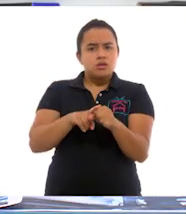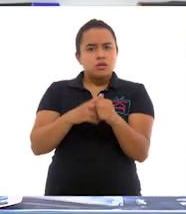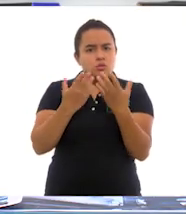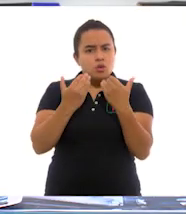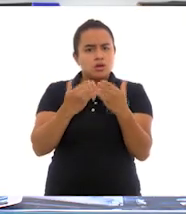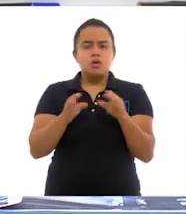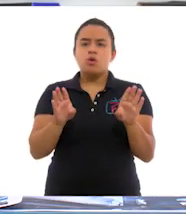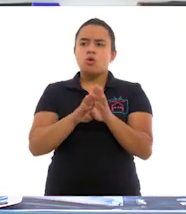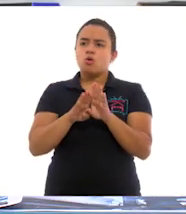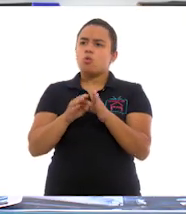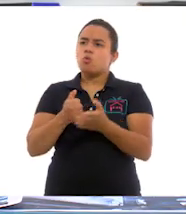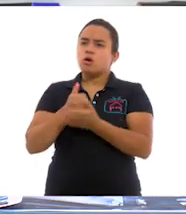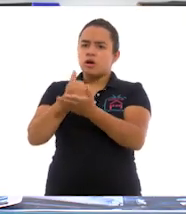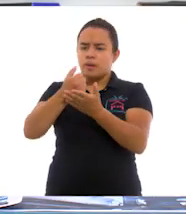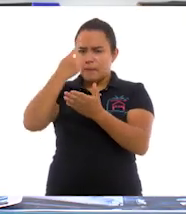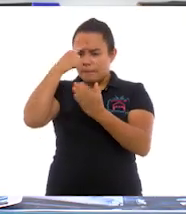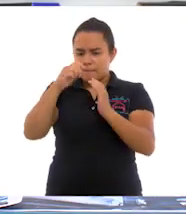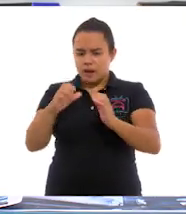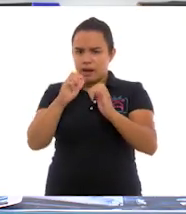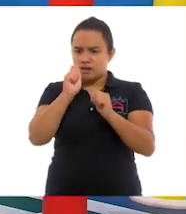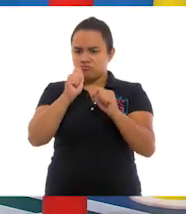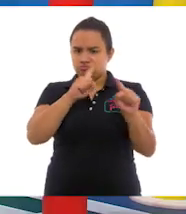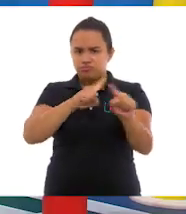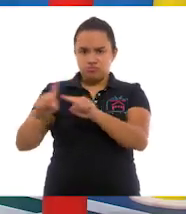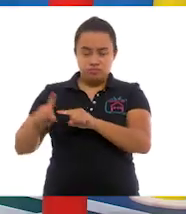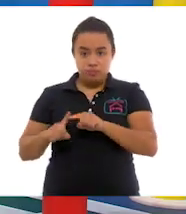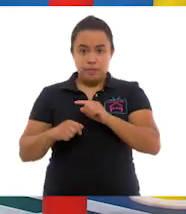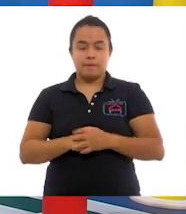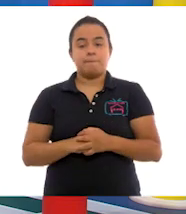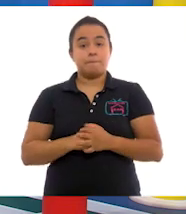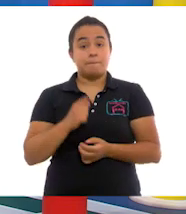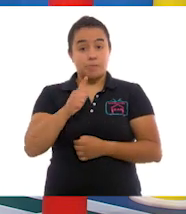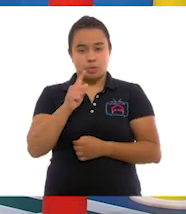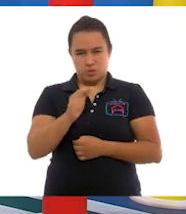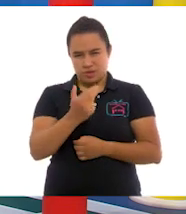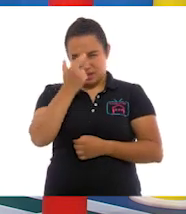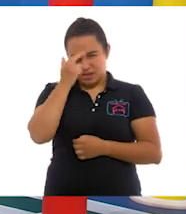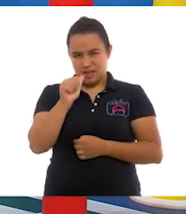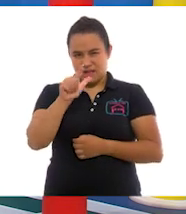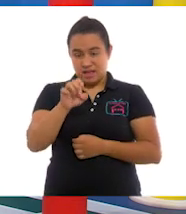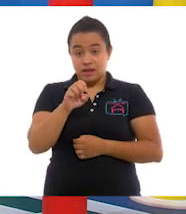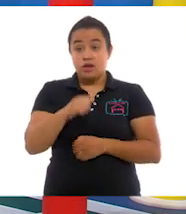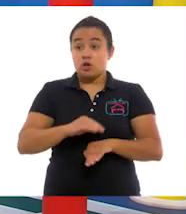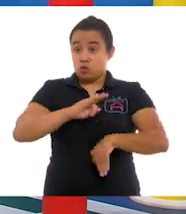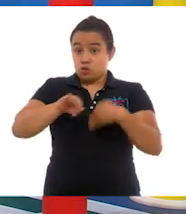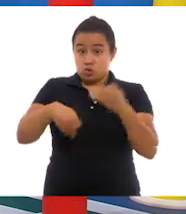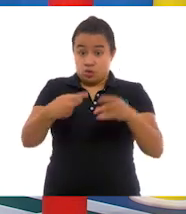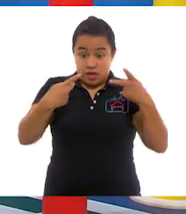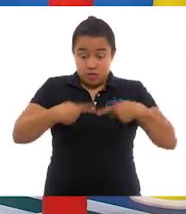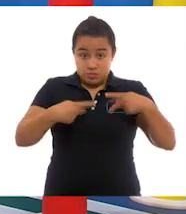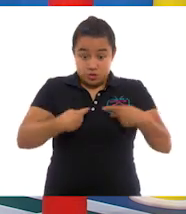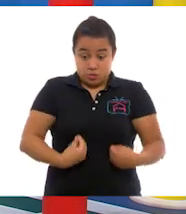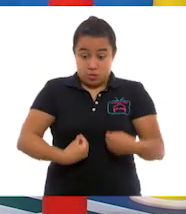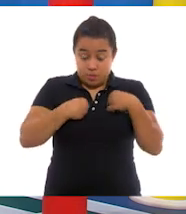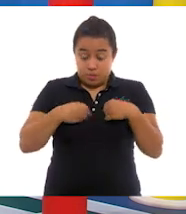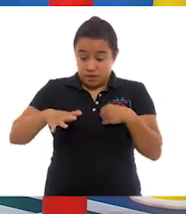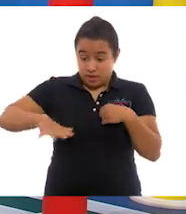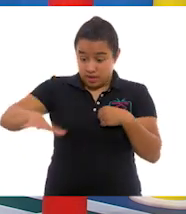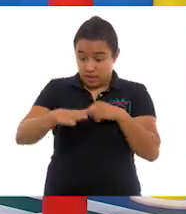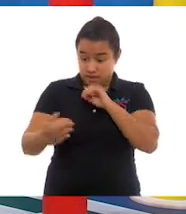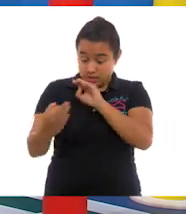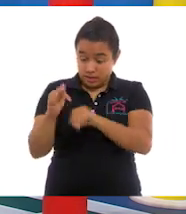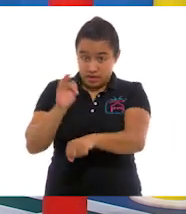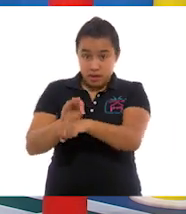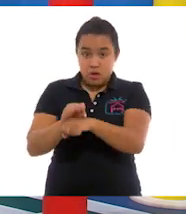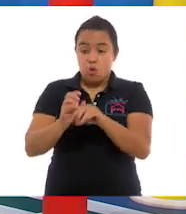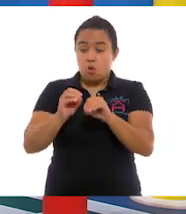podría ayudar con el cuidado de la biodiversidad? Recuerda, Ale, que no todas las personas vivimos cerca de un área protegida